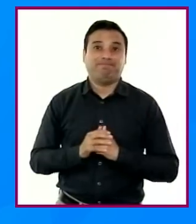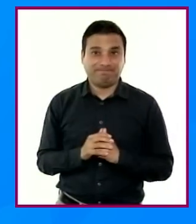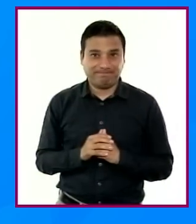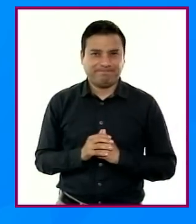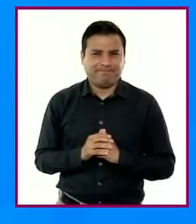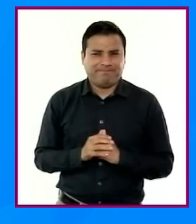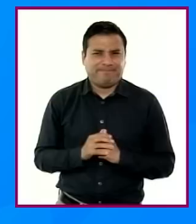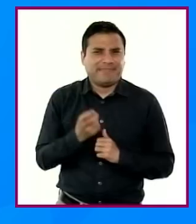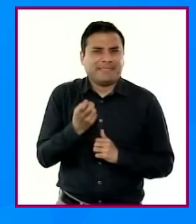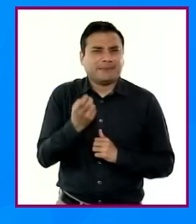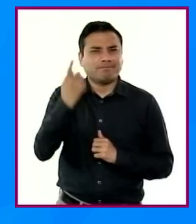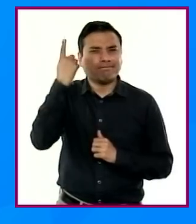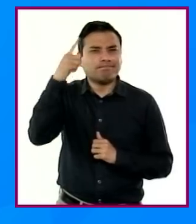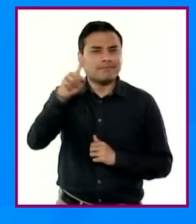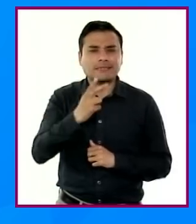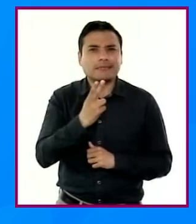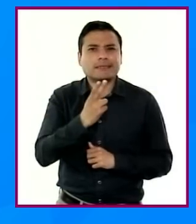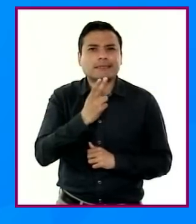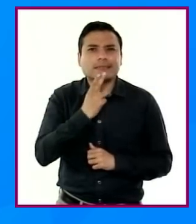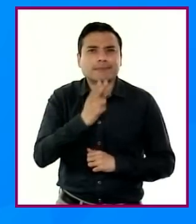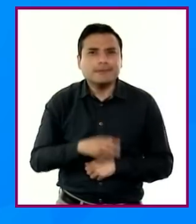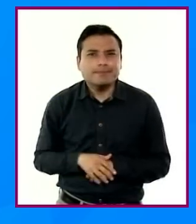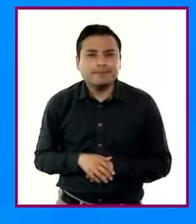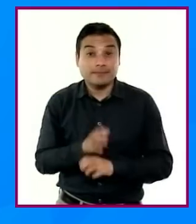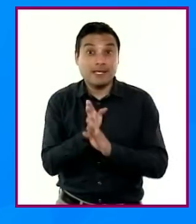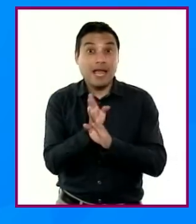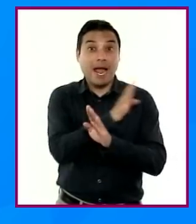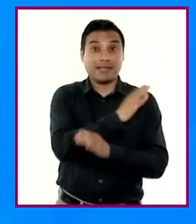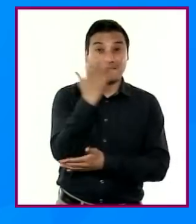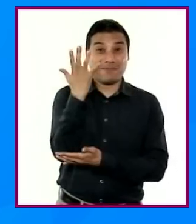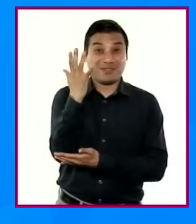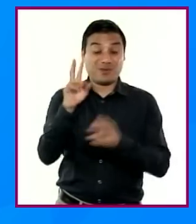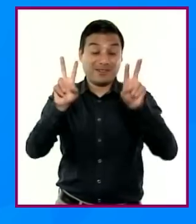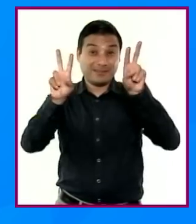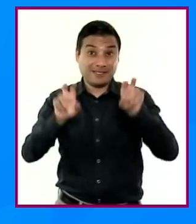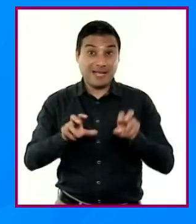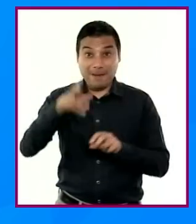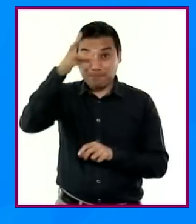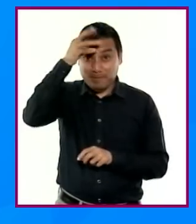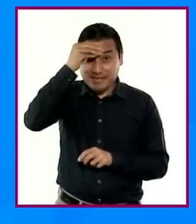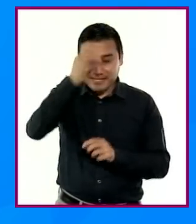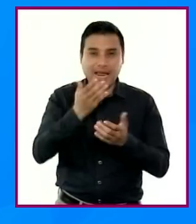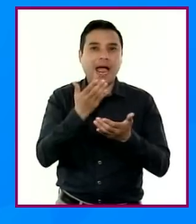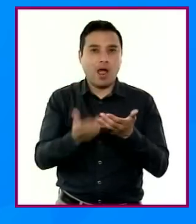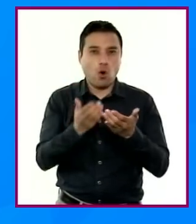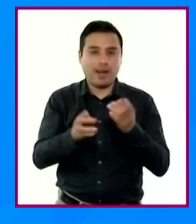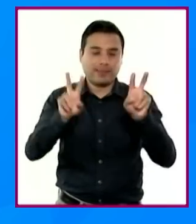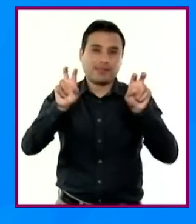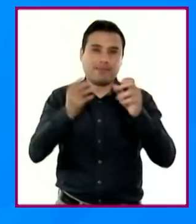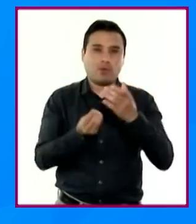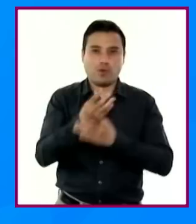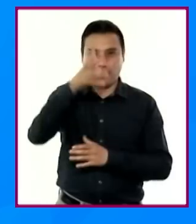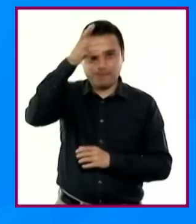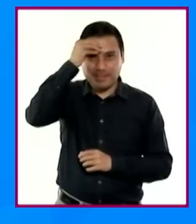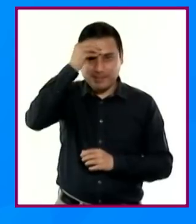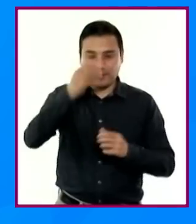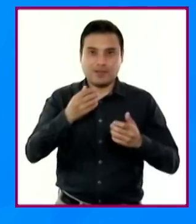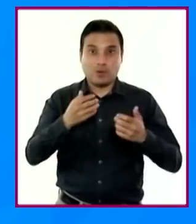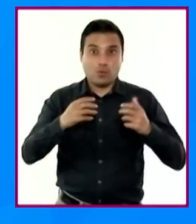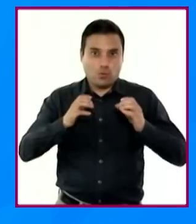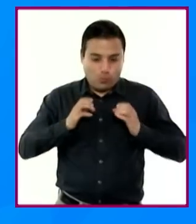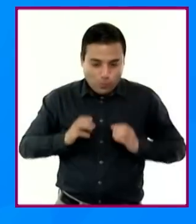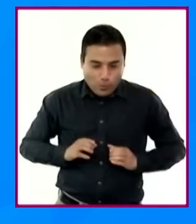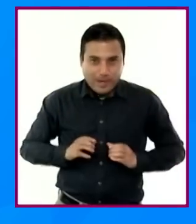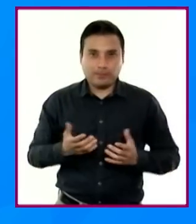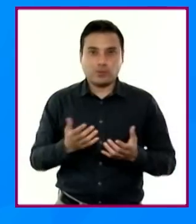avanzar de lo aprendido en preescolar a saberes relacionados con el cuerpo humano y la salud, el medio ambiente, los